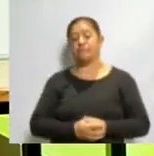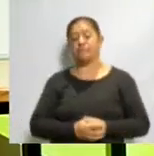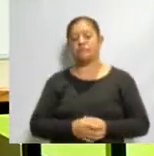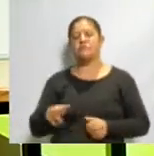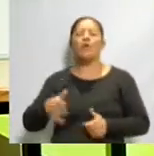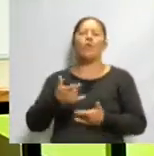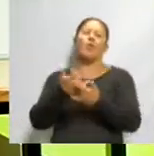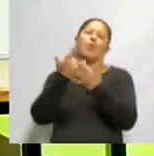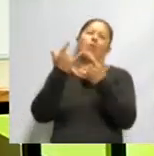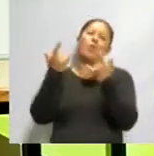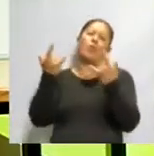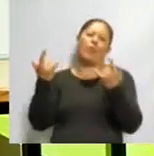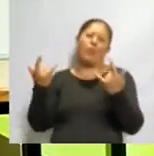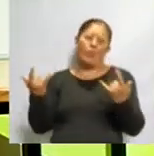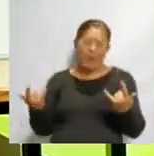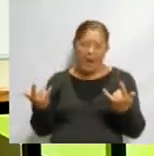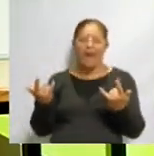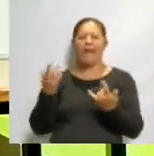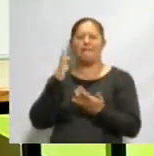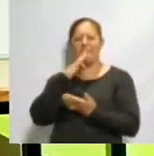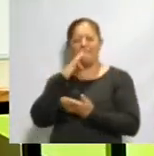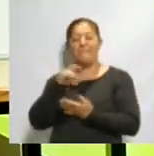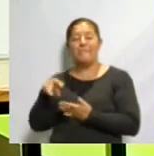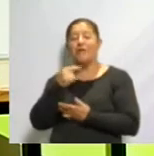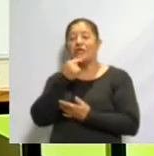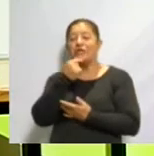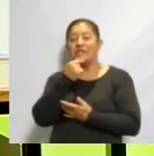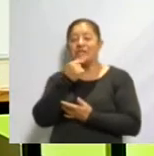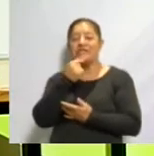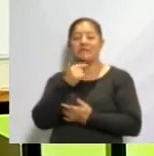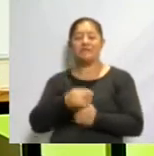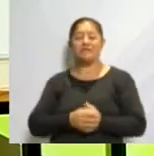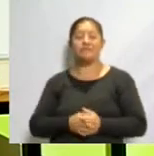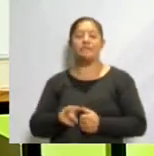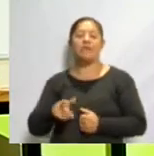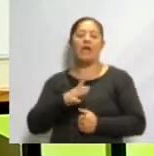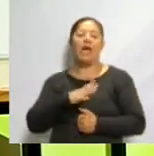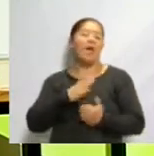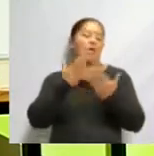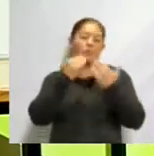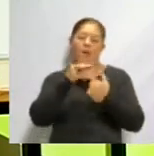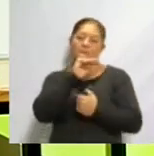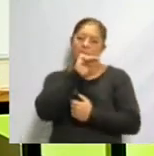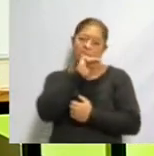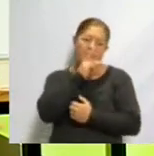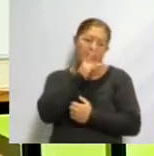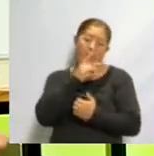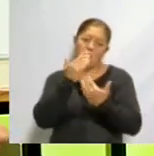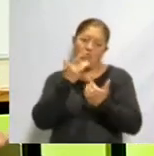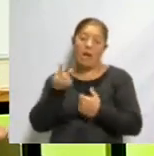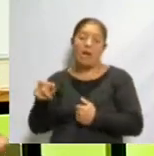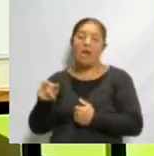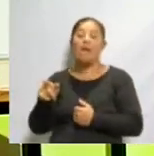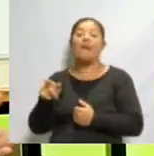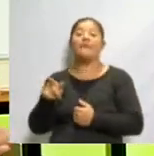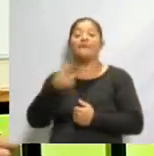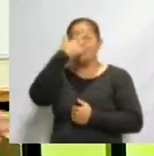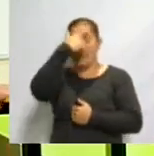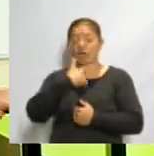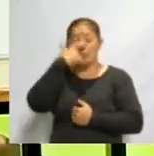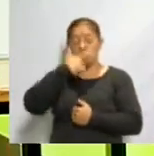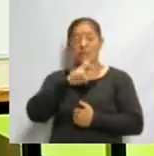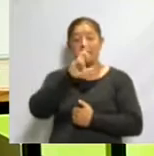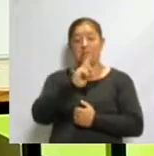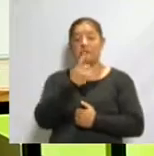leyenda que nos dice de un niño más igual que siendo huérfano salía en la noche de 31 de